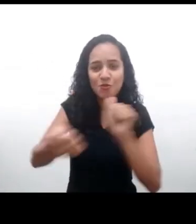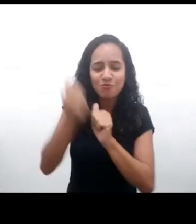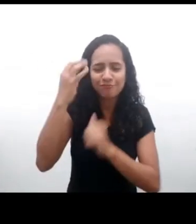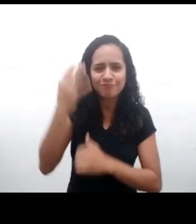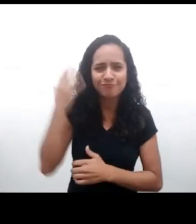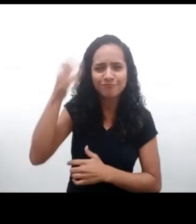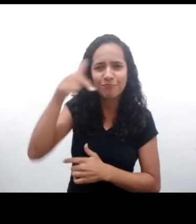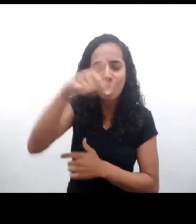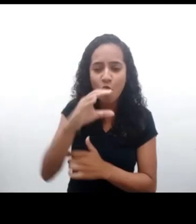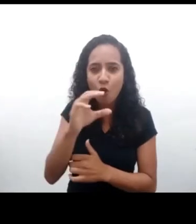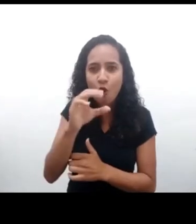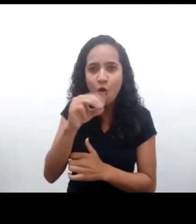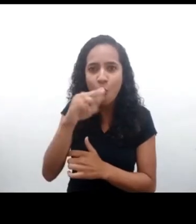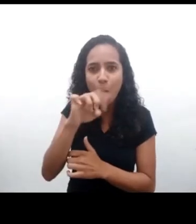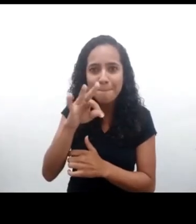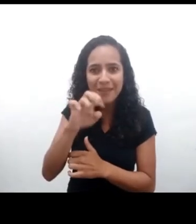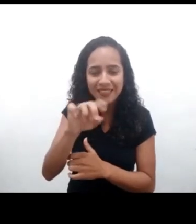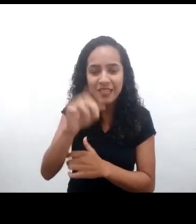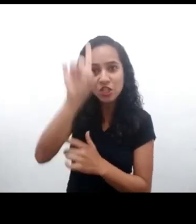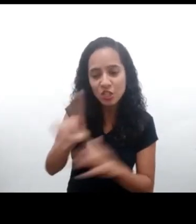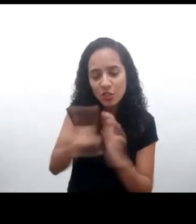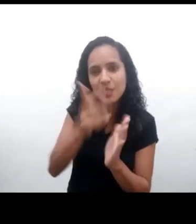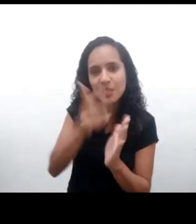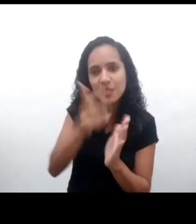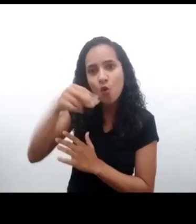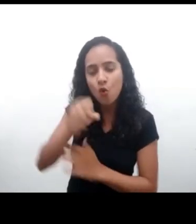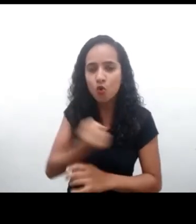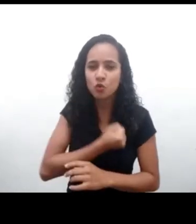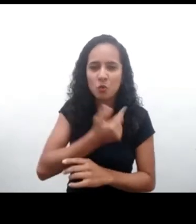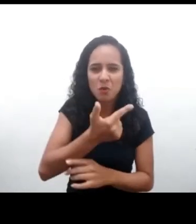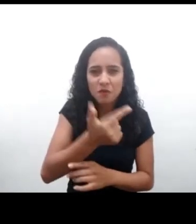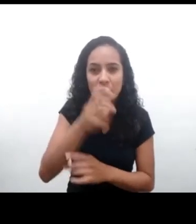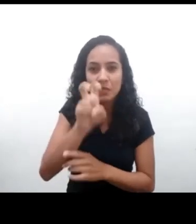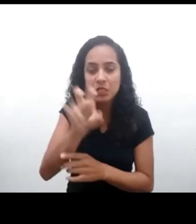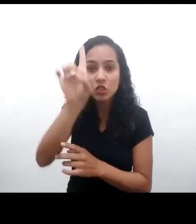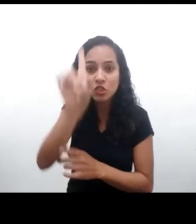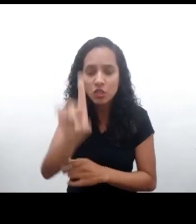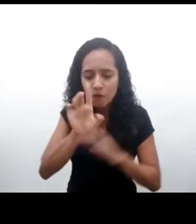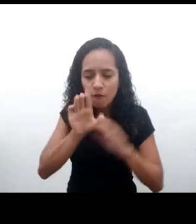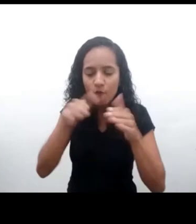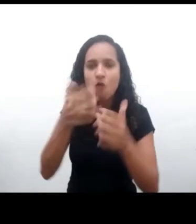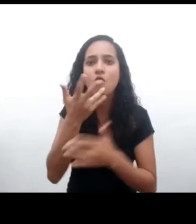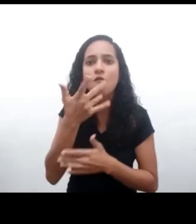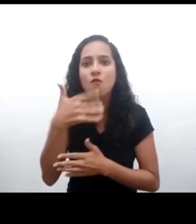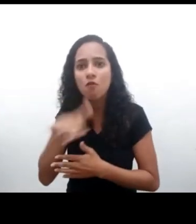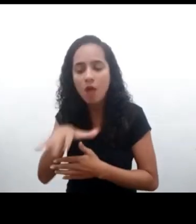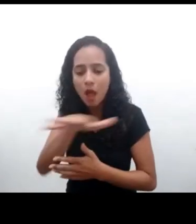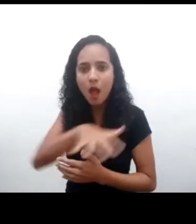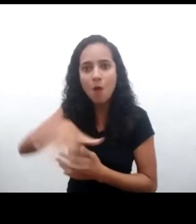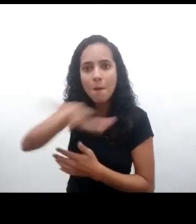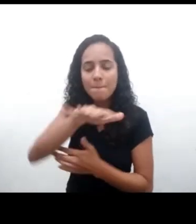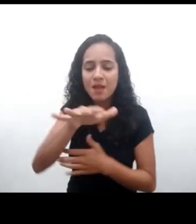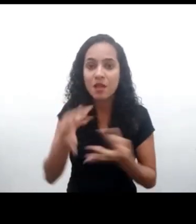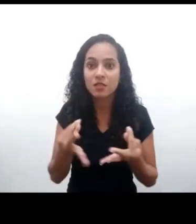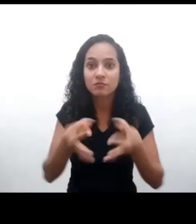enorme estar aquí hoy celebrando la adopción por parte del Comité de los Derechos de la Niñez de ONU de la Observación General